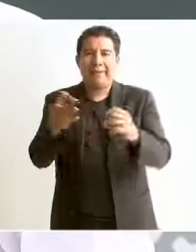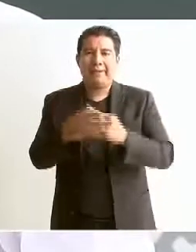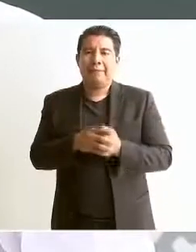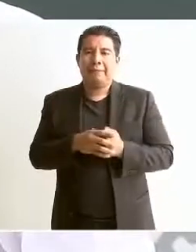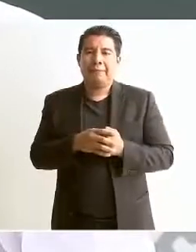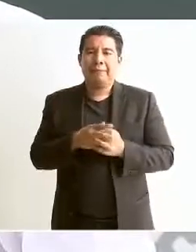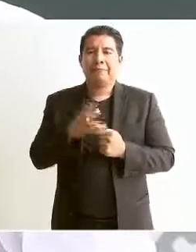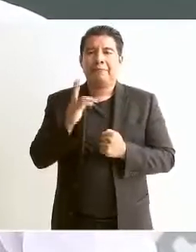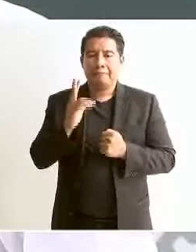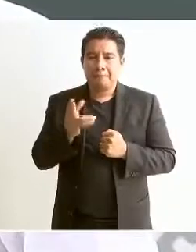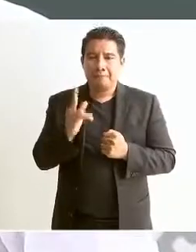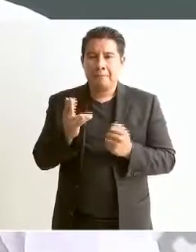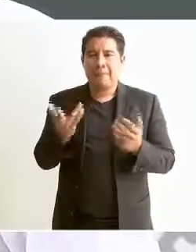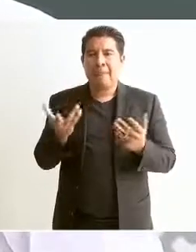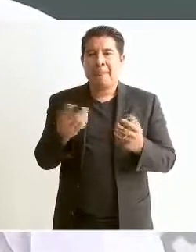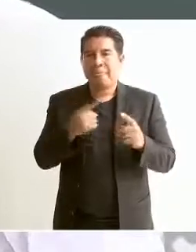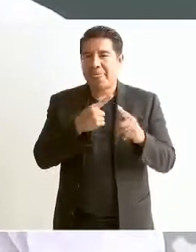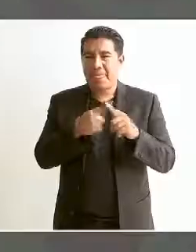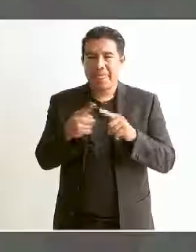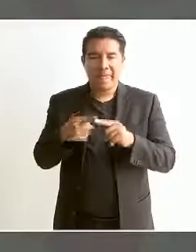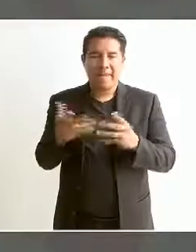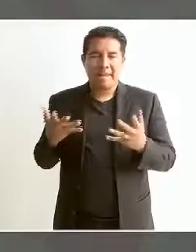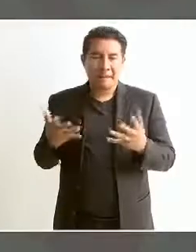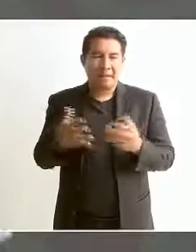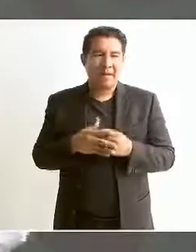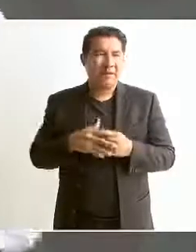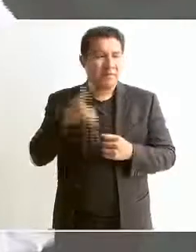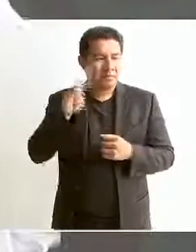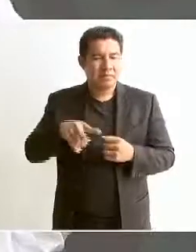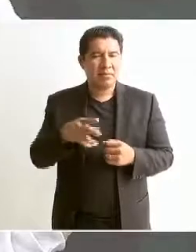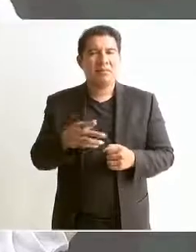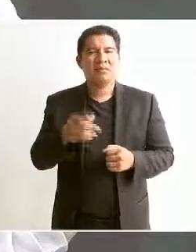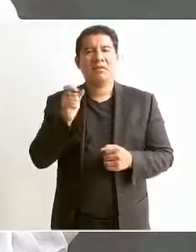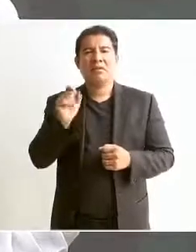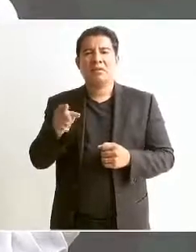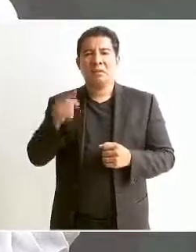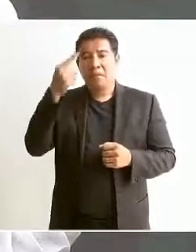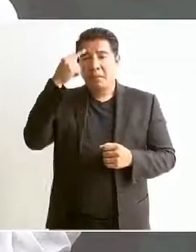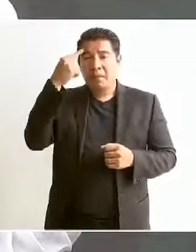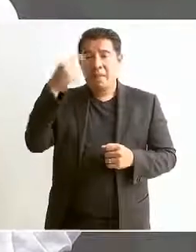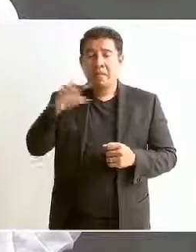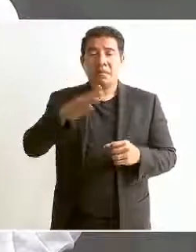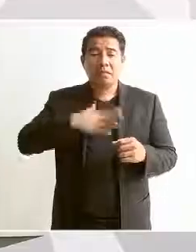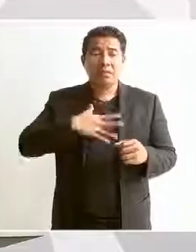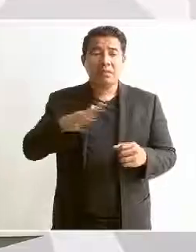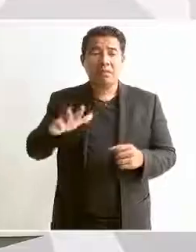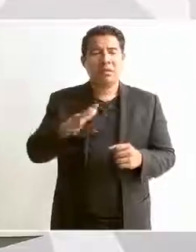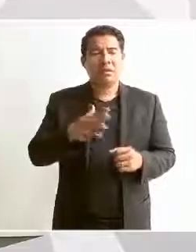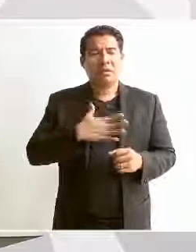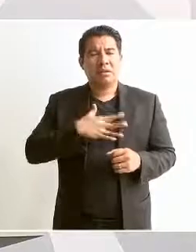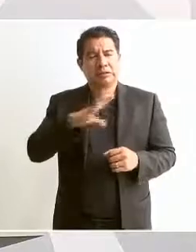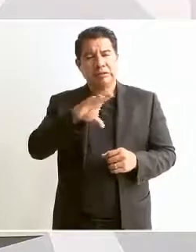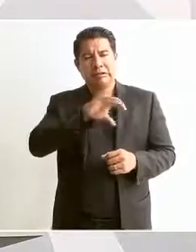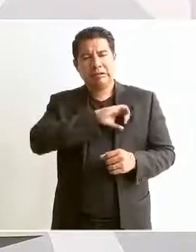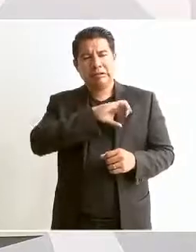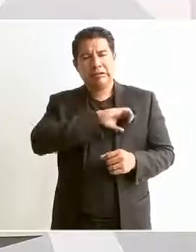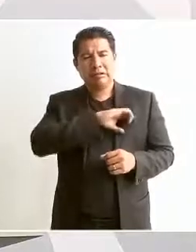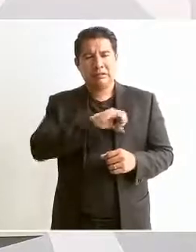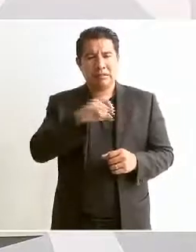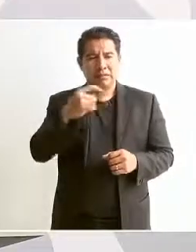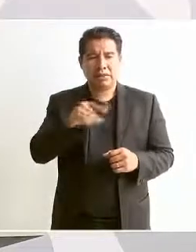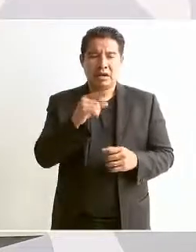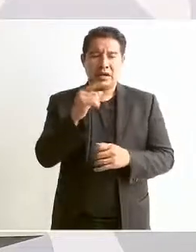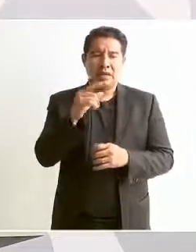es un lugar preferido por los